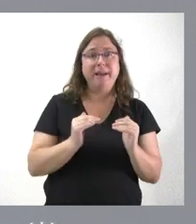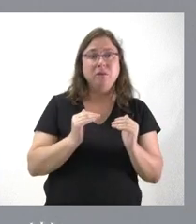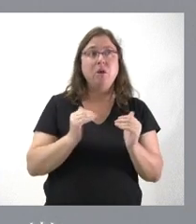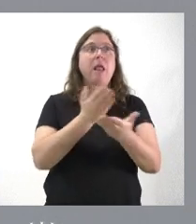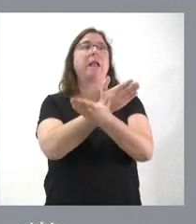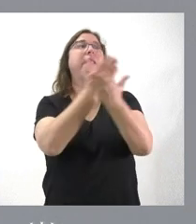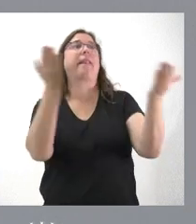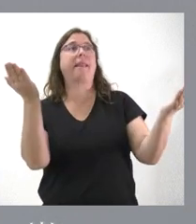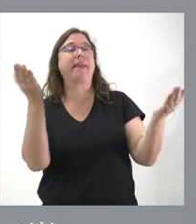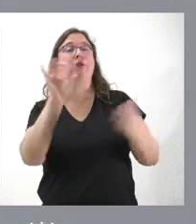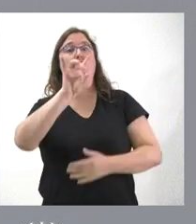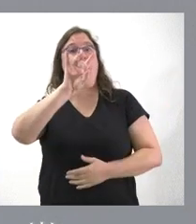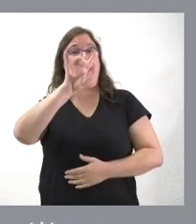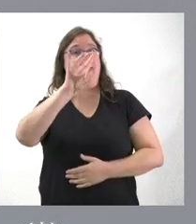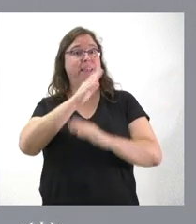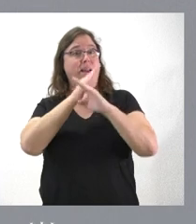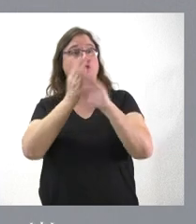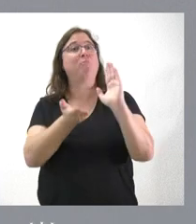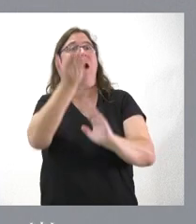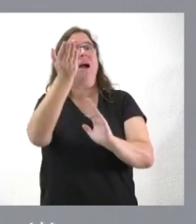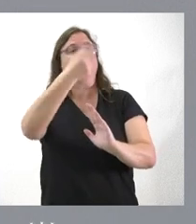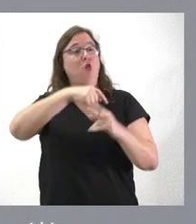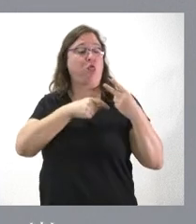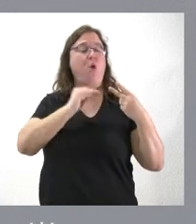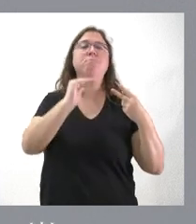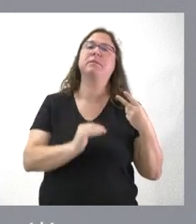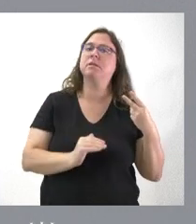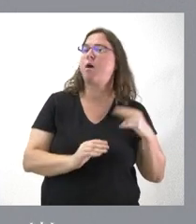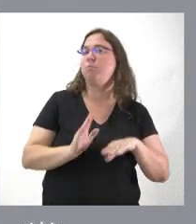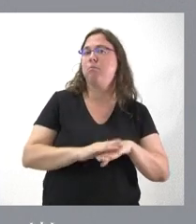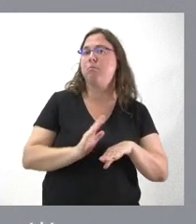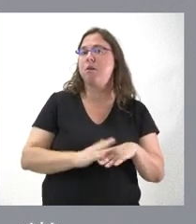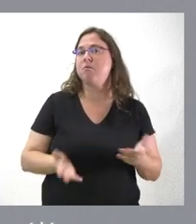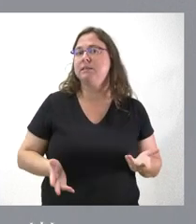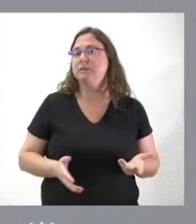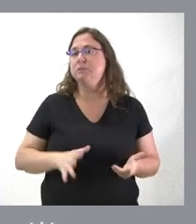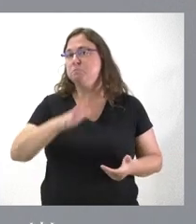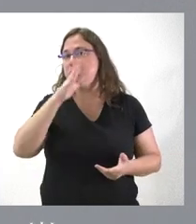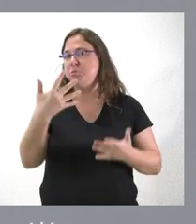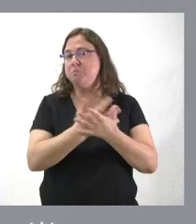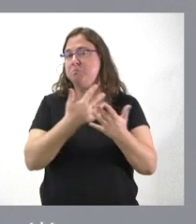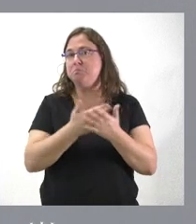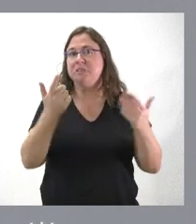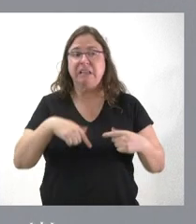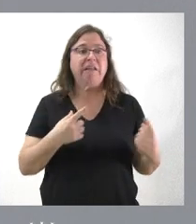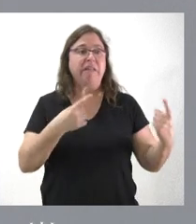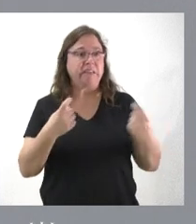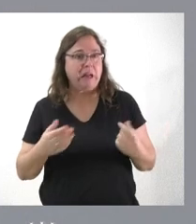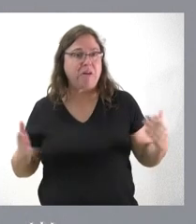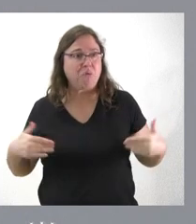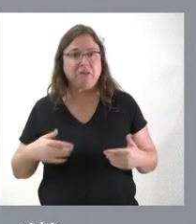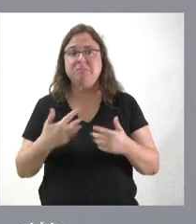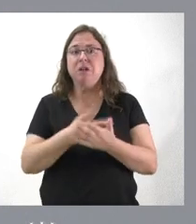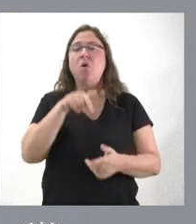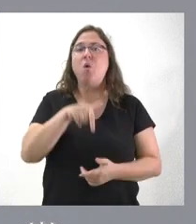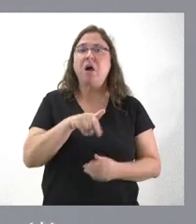el resto de las 15 comunidades autónomas se suben. Nadie ha podido justificar que aquí no tenemos necesidades de infraestructuras o que